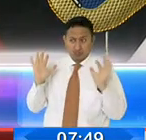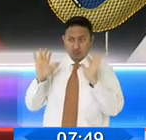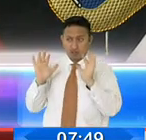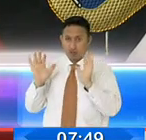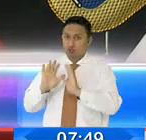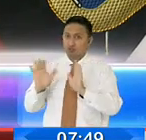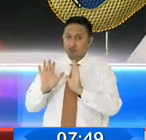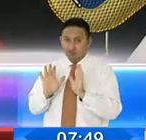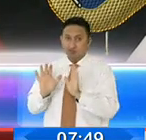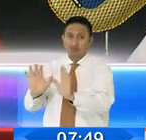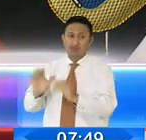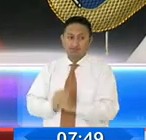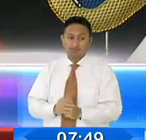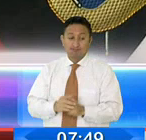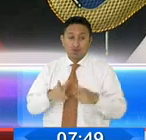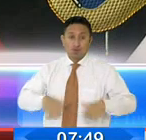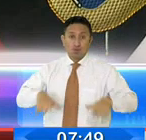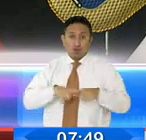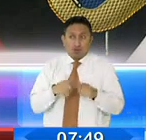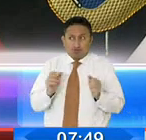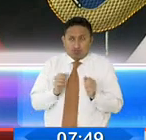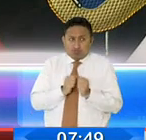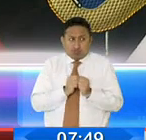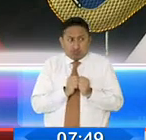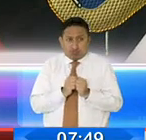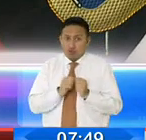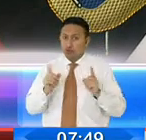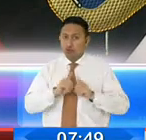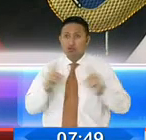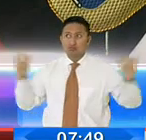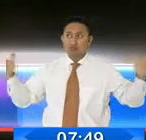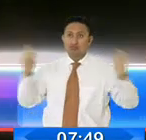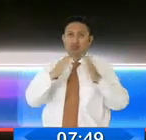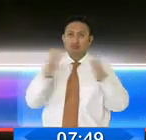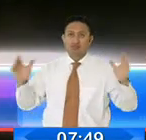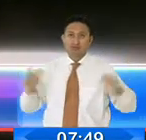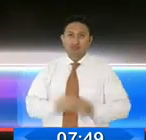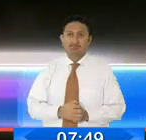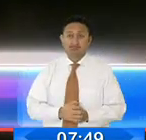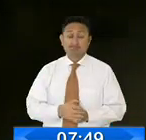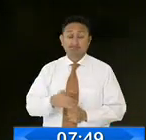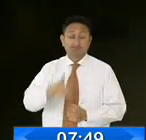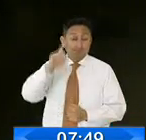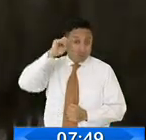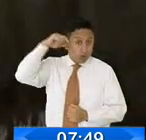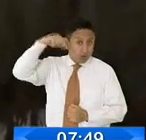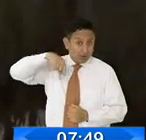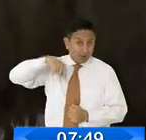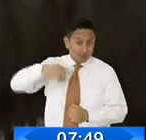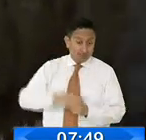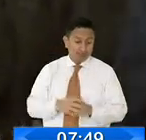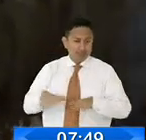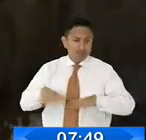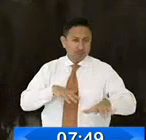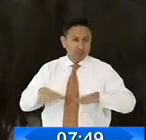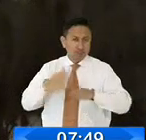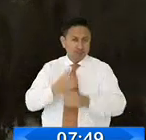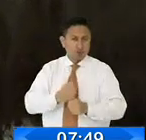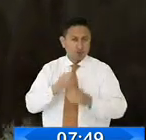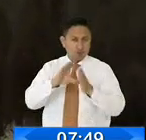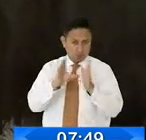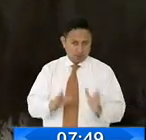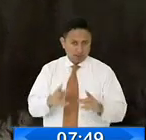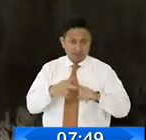eviten estar en espacios cerrados, tengan espacios con ventilación. Recuerde, los operativos de seguridad ciudadana